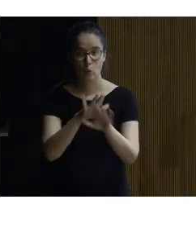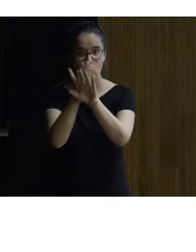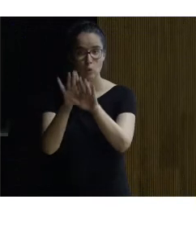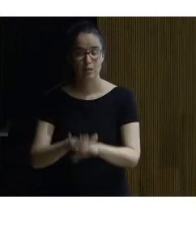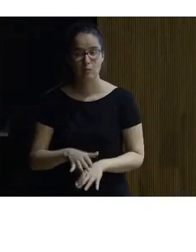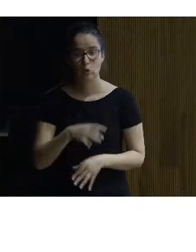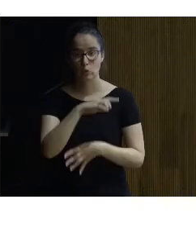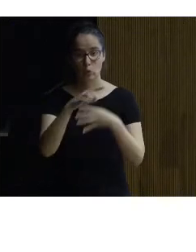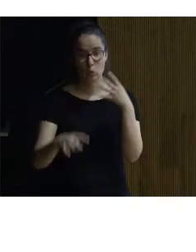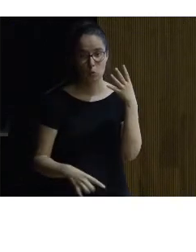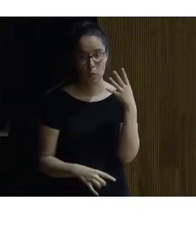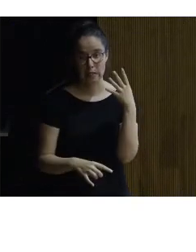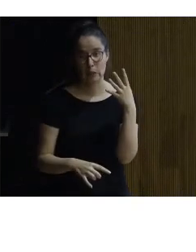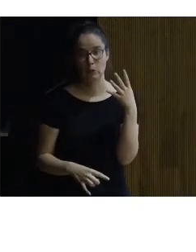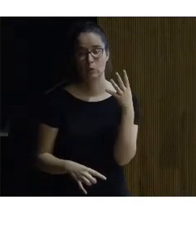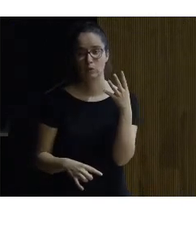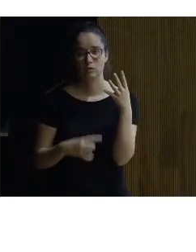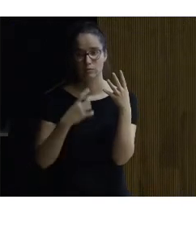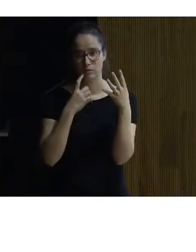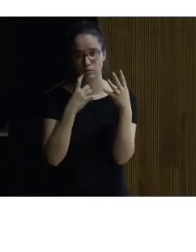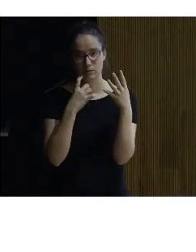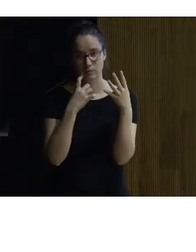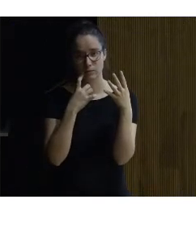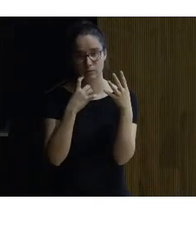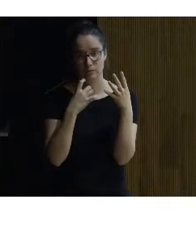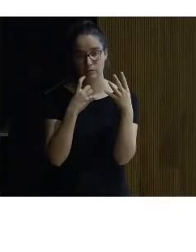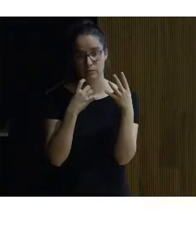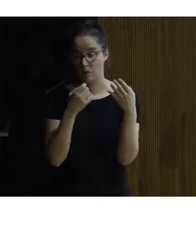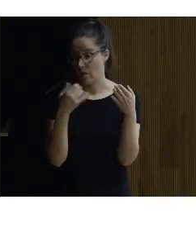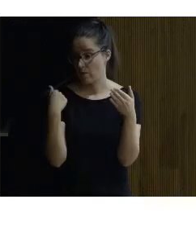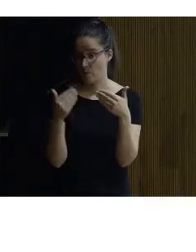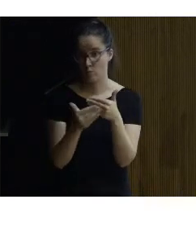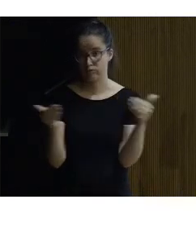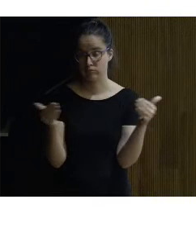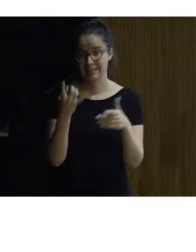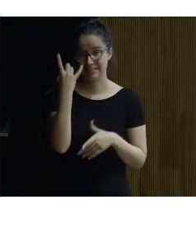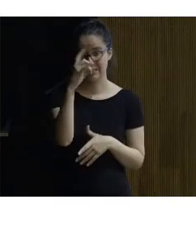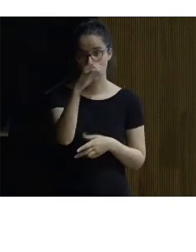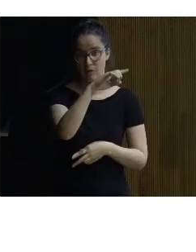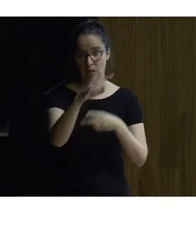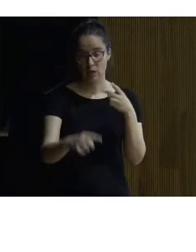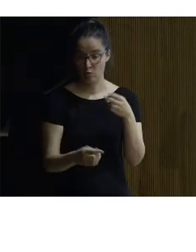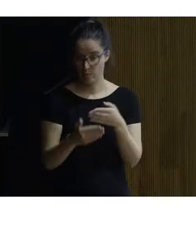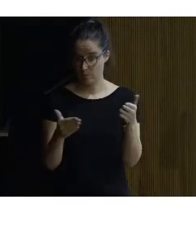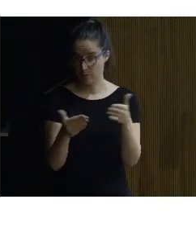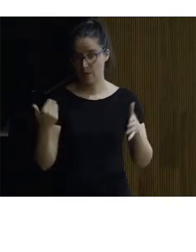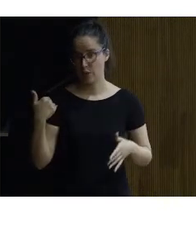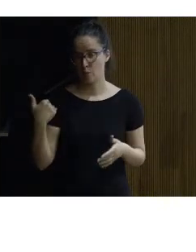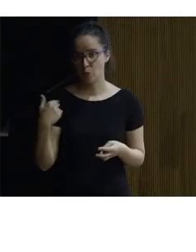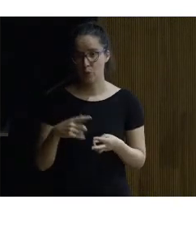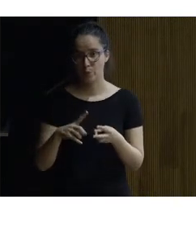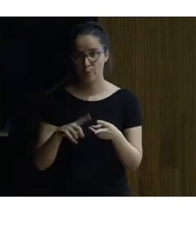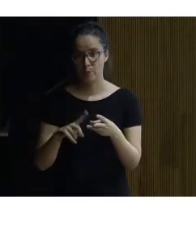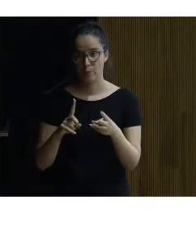cuatro intervenciones que están iba a decir acabadas de inaugurar las dos de Salamanca acabadas de inaugurar y